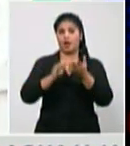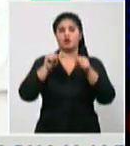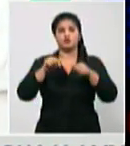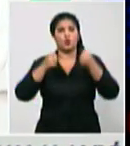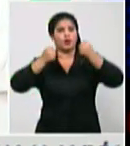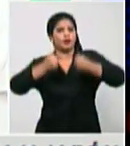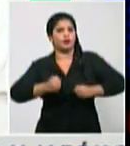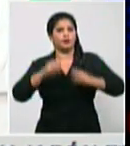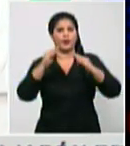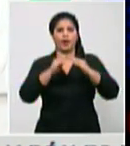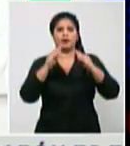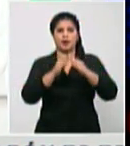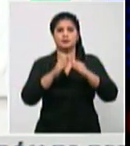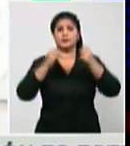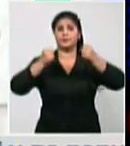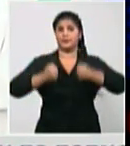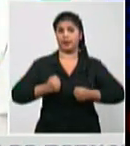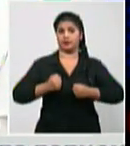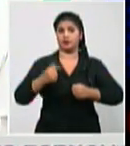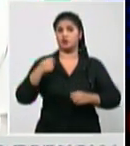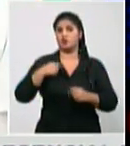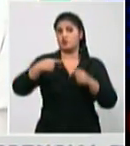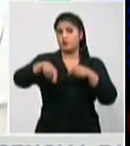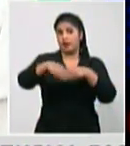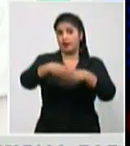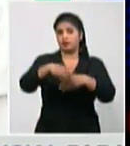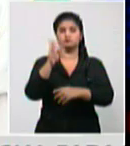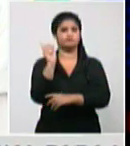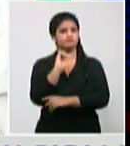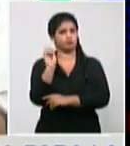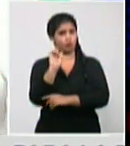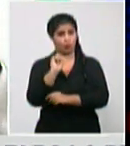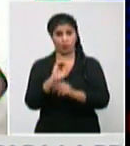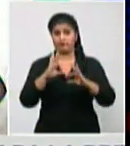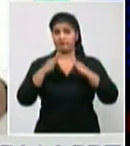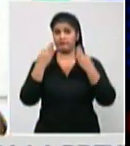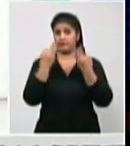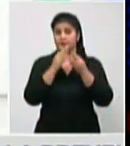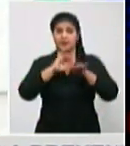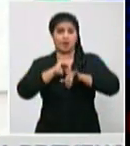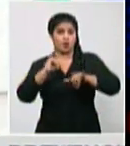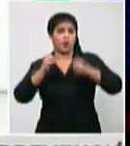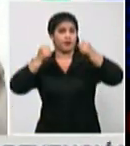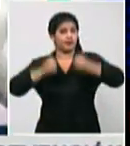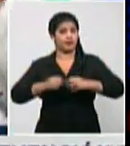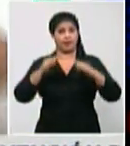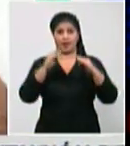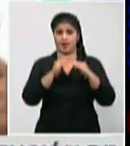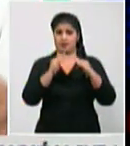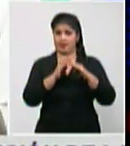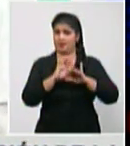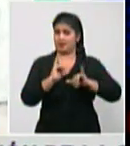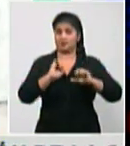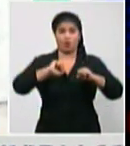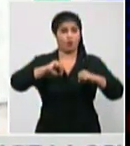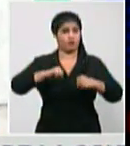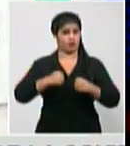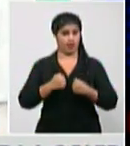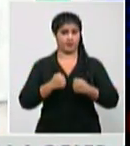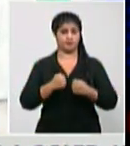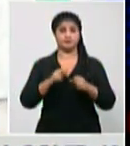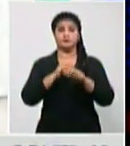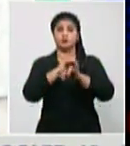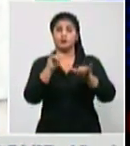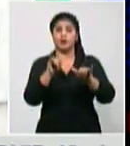yo debo de cuidar a mi familia y a la comunidad y también entre las medidas que hablamos